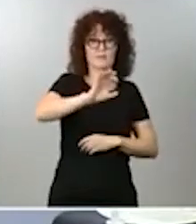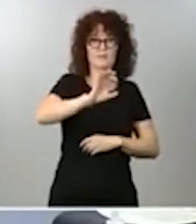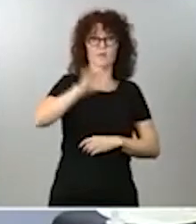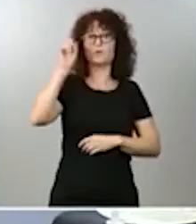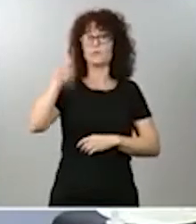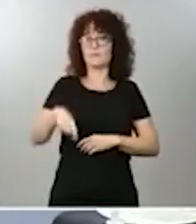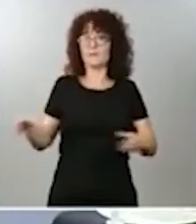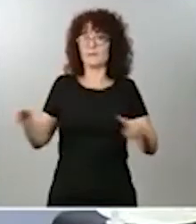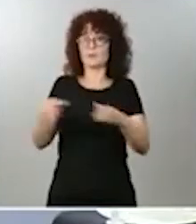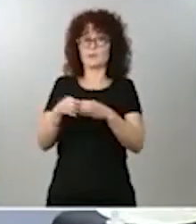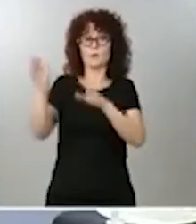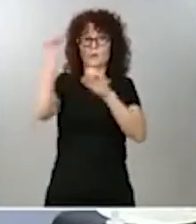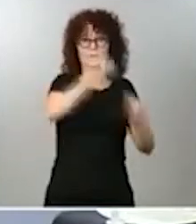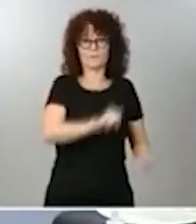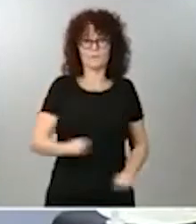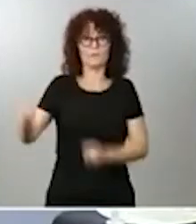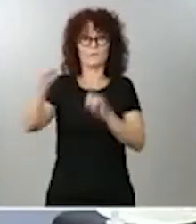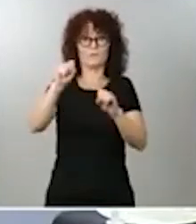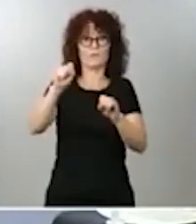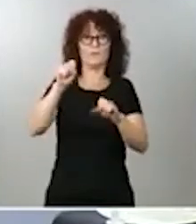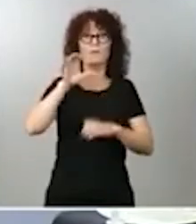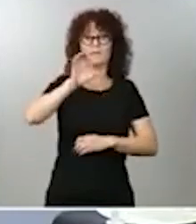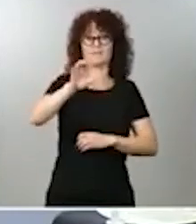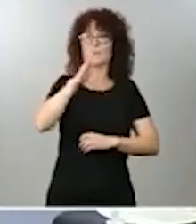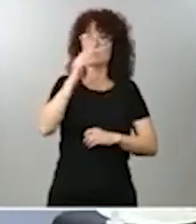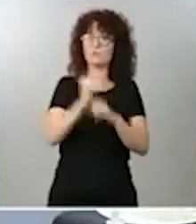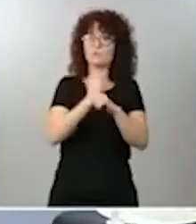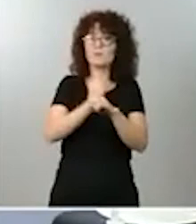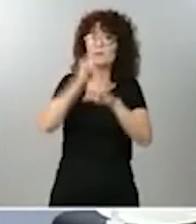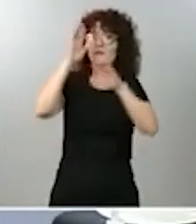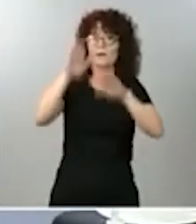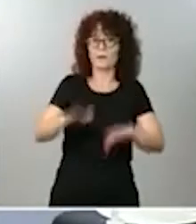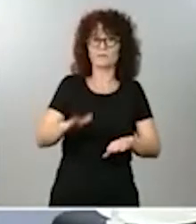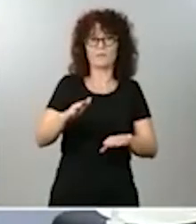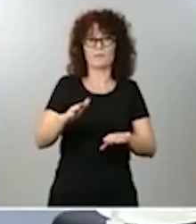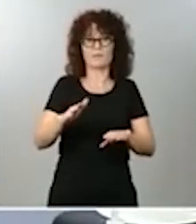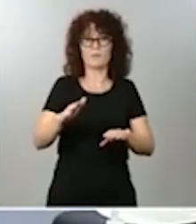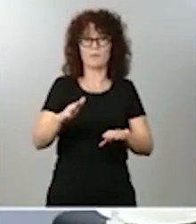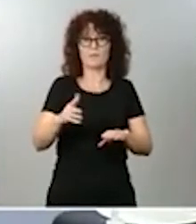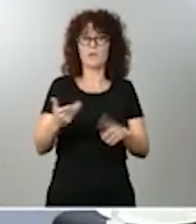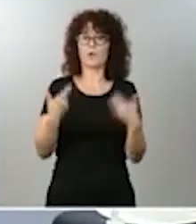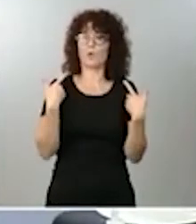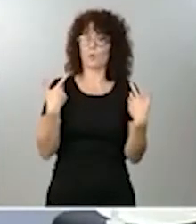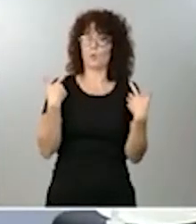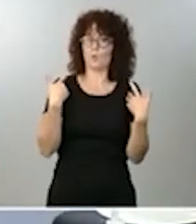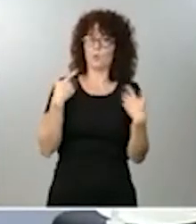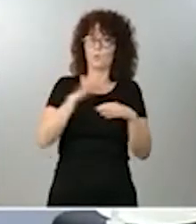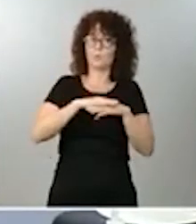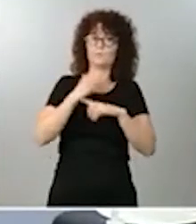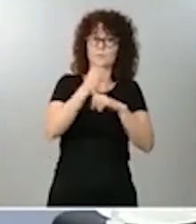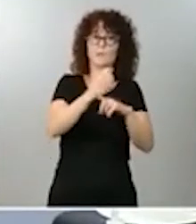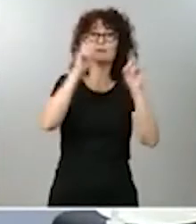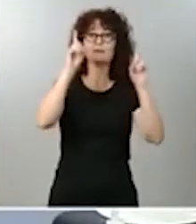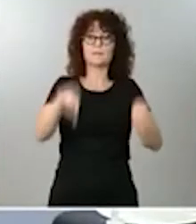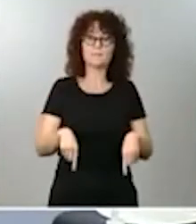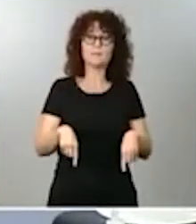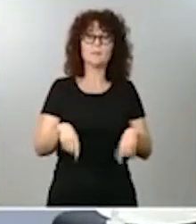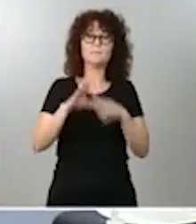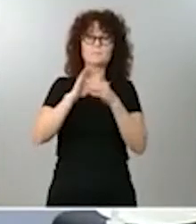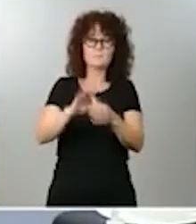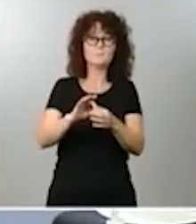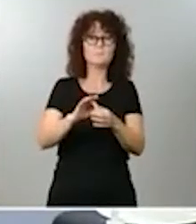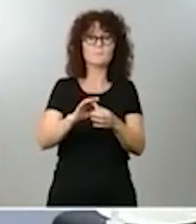con lealtad y con mucho sacrificio por España, y también en lo que tiene que ver con su pata mediática, con esas personas